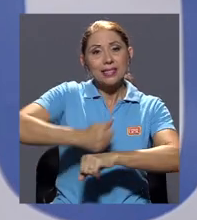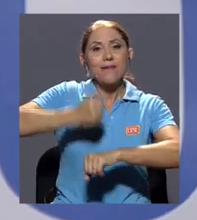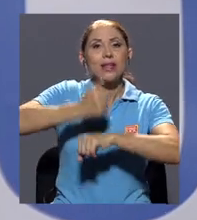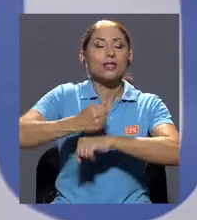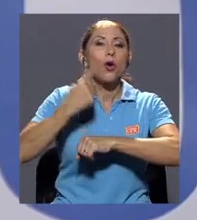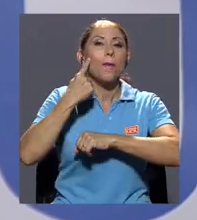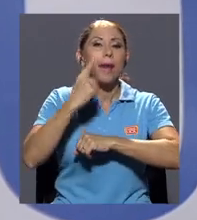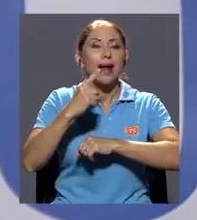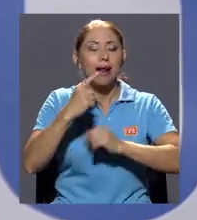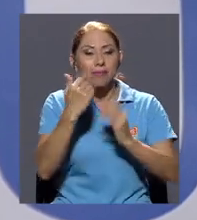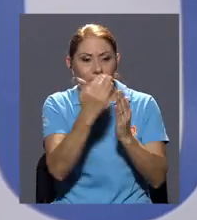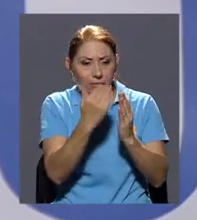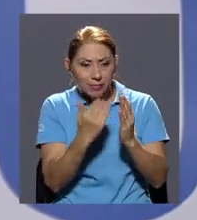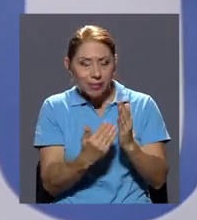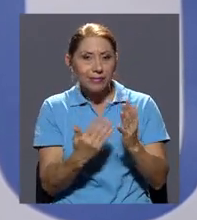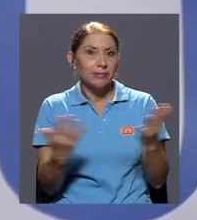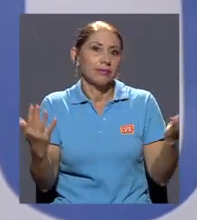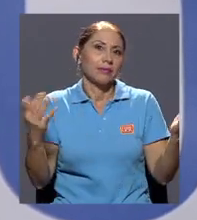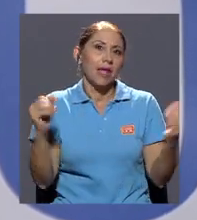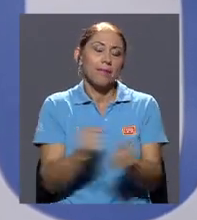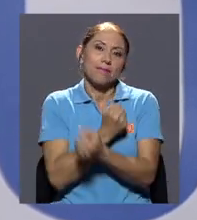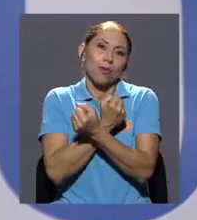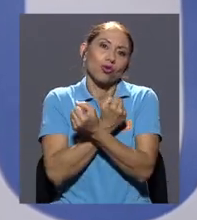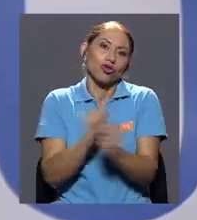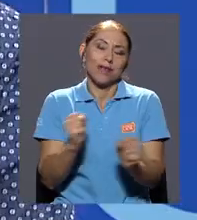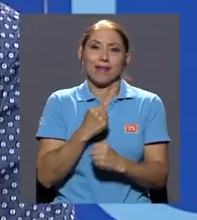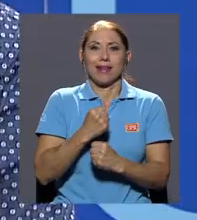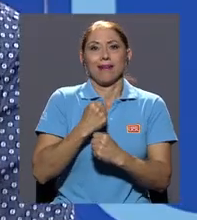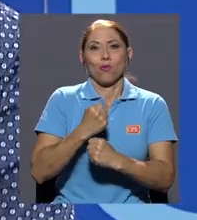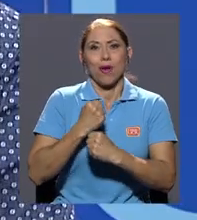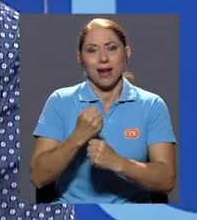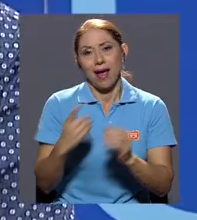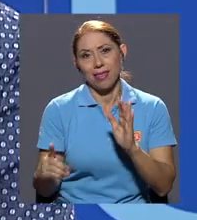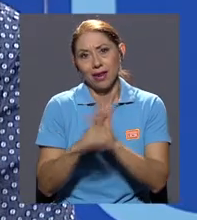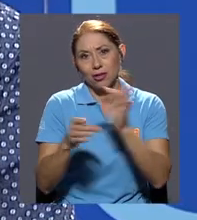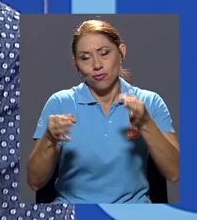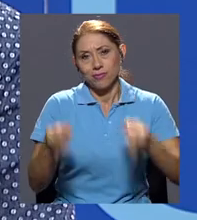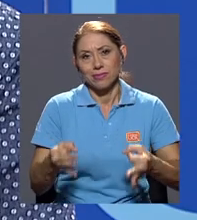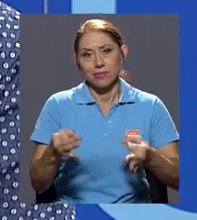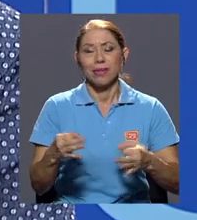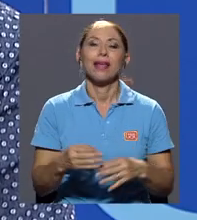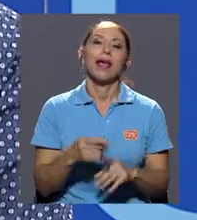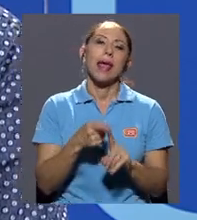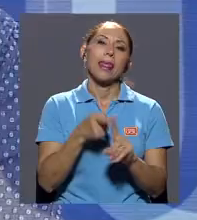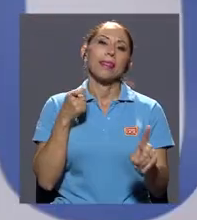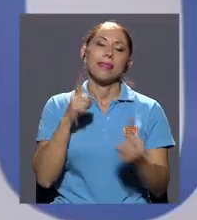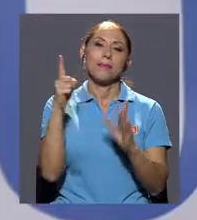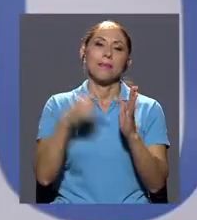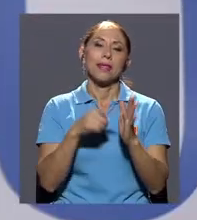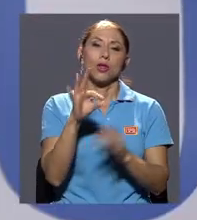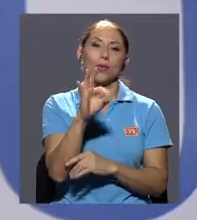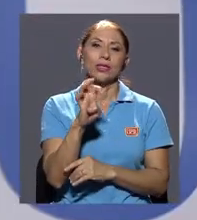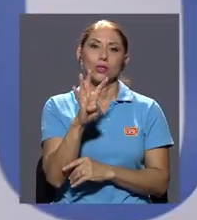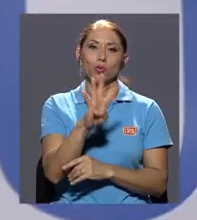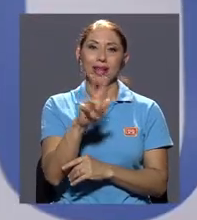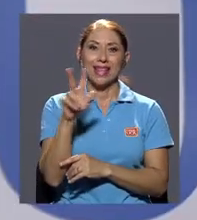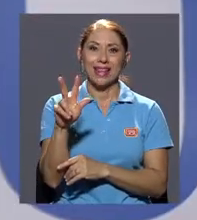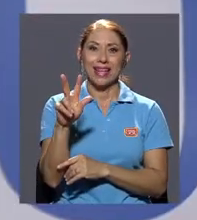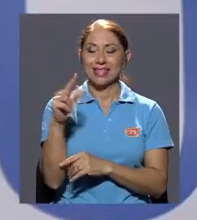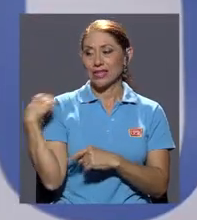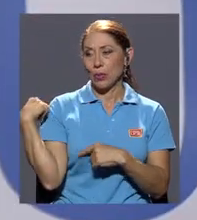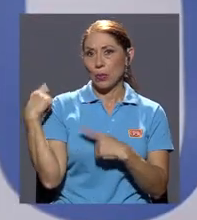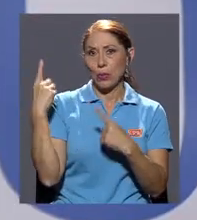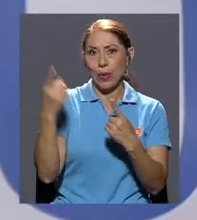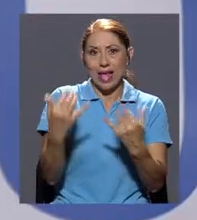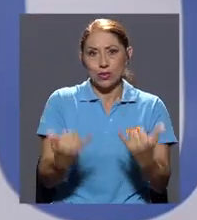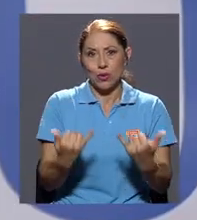imposible el acceso al derecho de huelga a la realidad. Entonces, por eso es que desde 1943 hasta la actualidad, más o